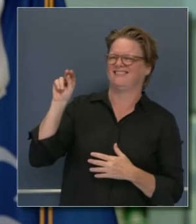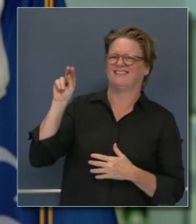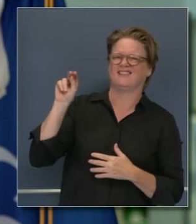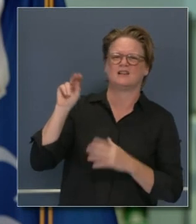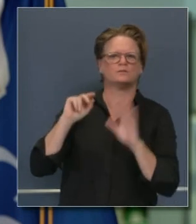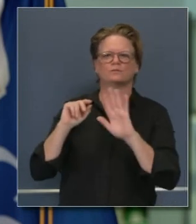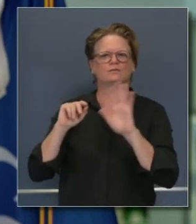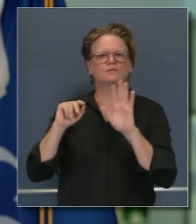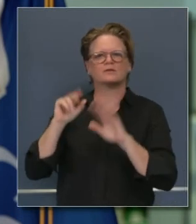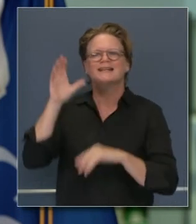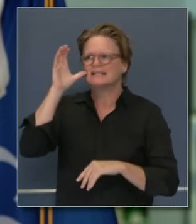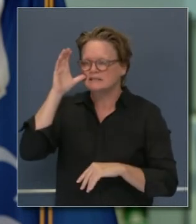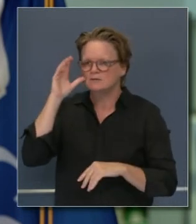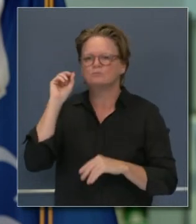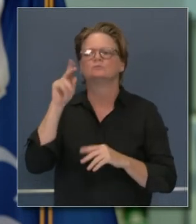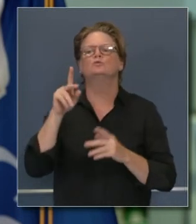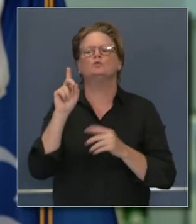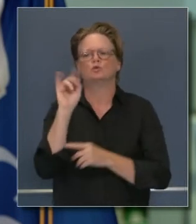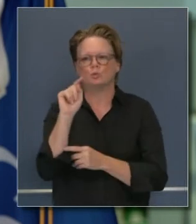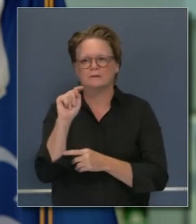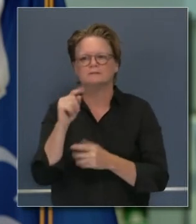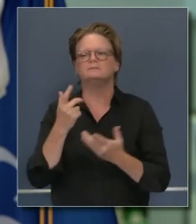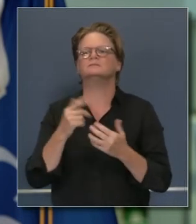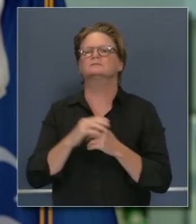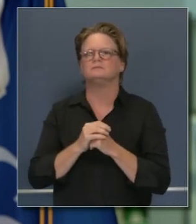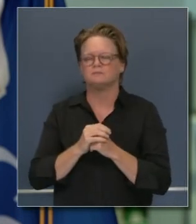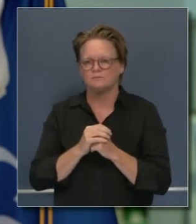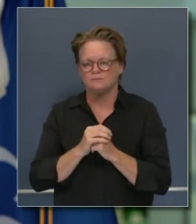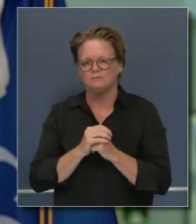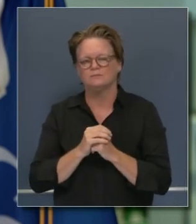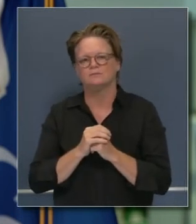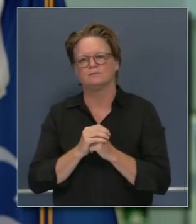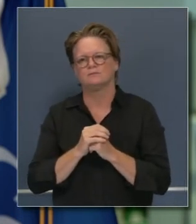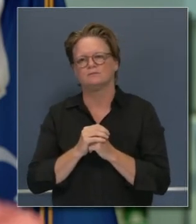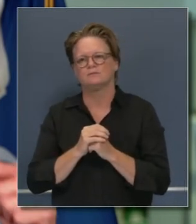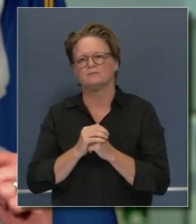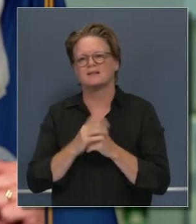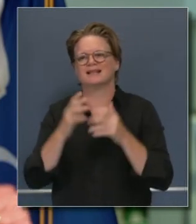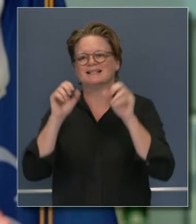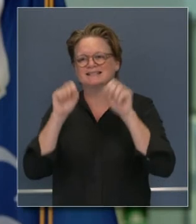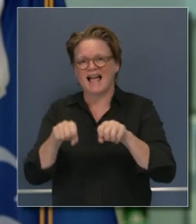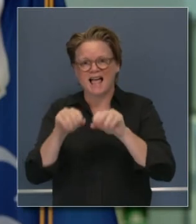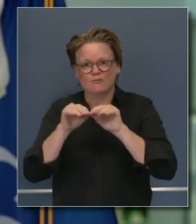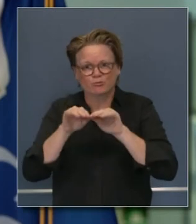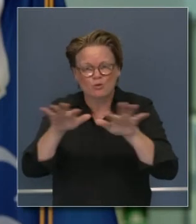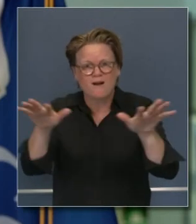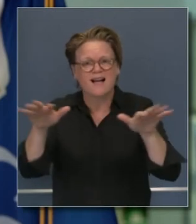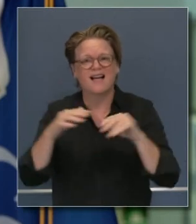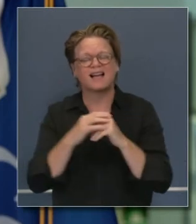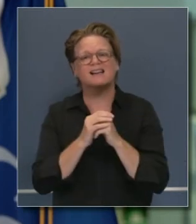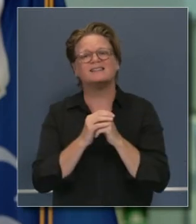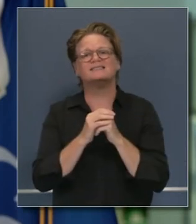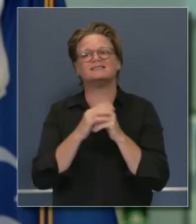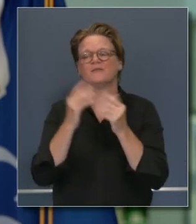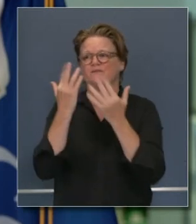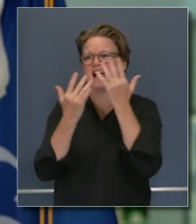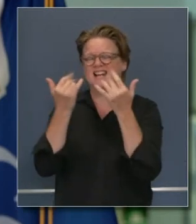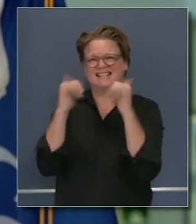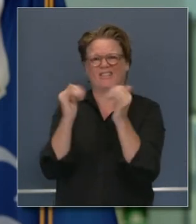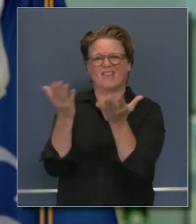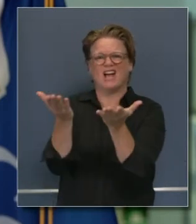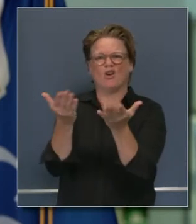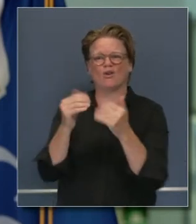que creer o entender que la pandemia sigue con nosotros y las tasas de transmisión siguen creciendo en el estado es bueno ver que